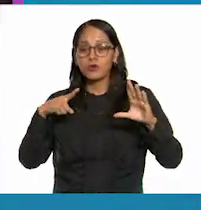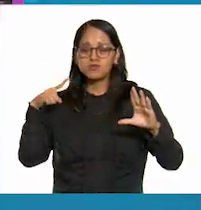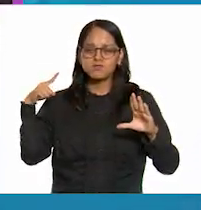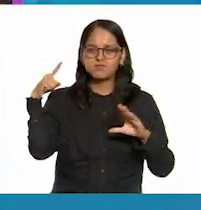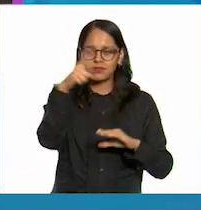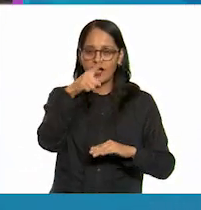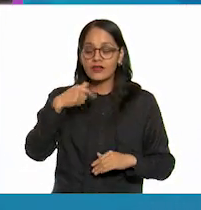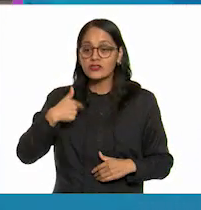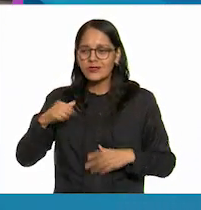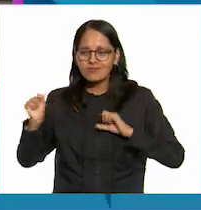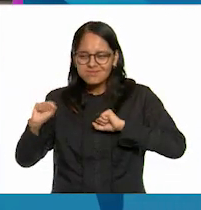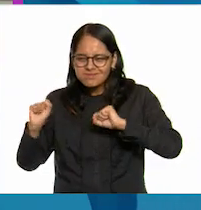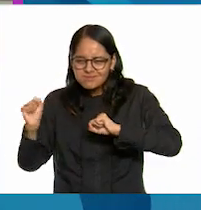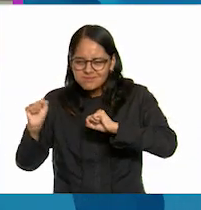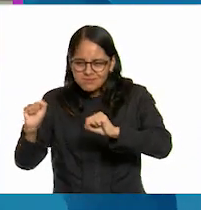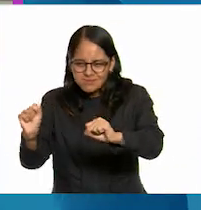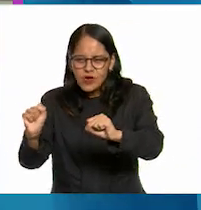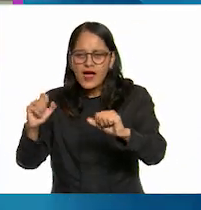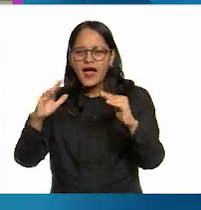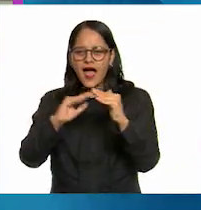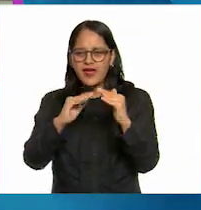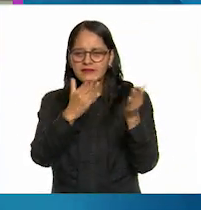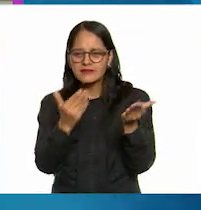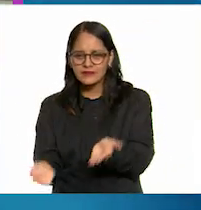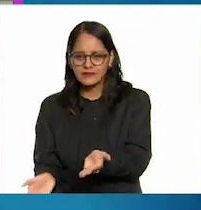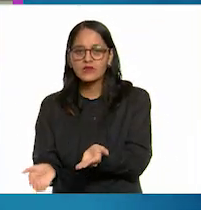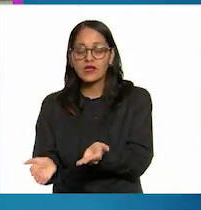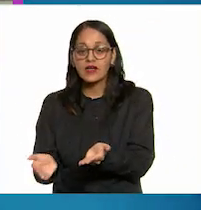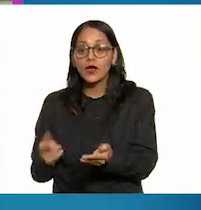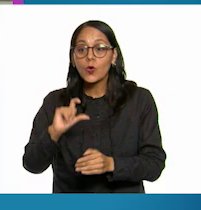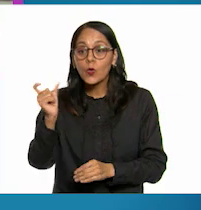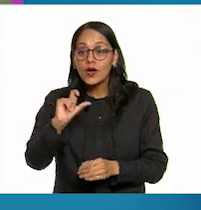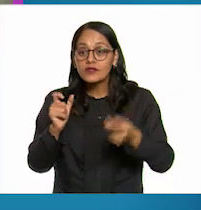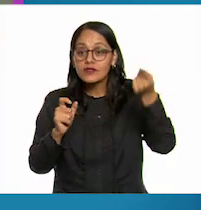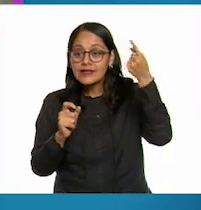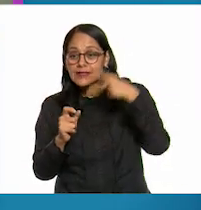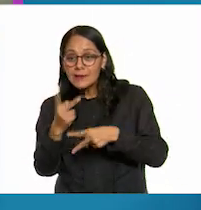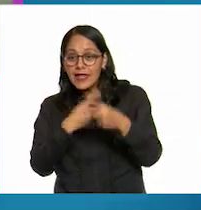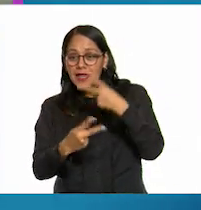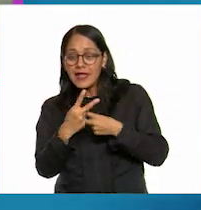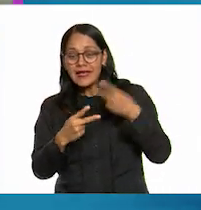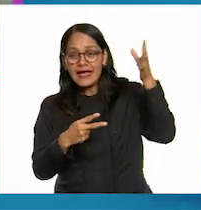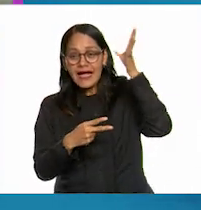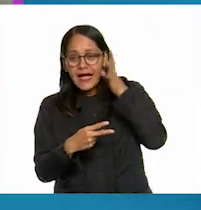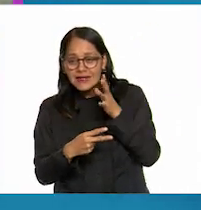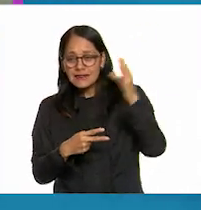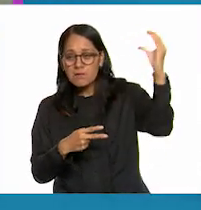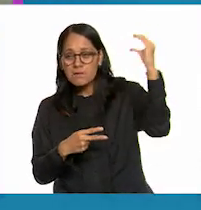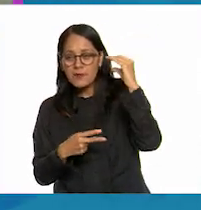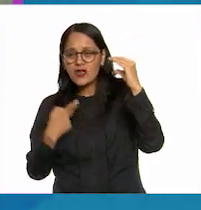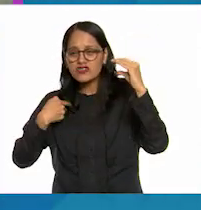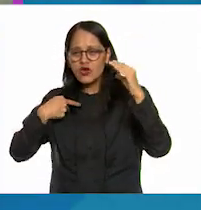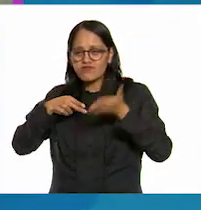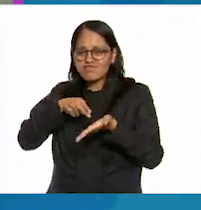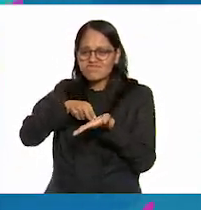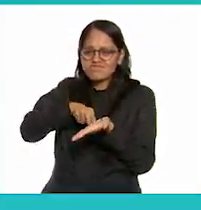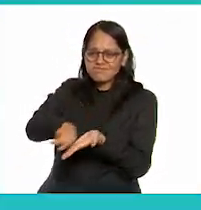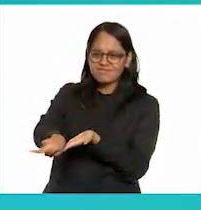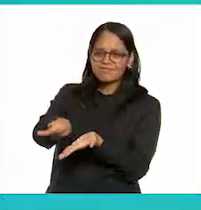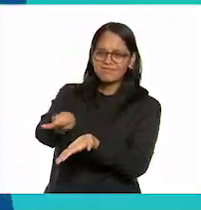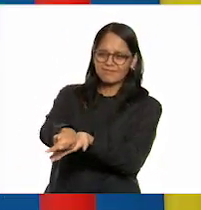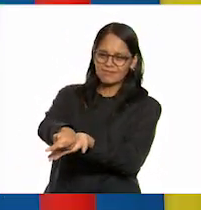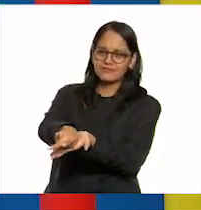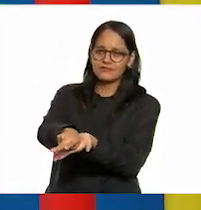justo cuando llega o va llegando la bola tienes que barrerte para anotar la carrera qué pasa con tu cuerpo